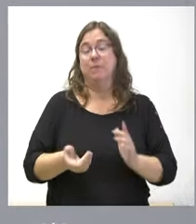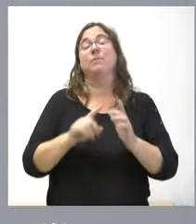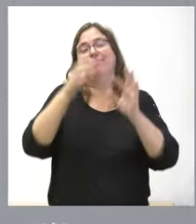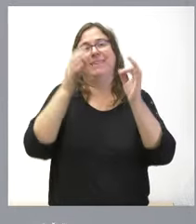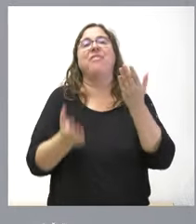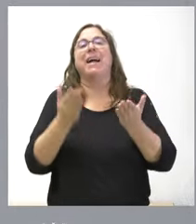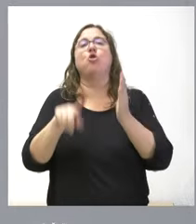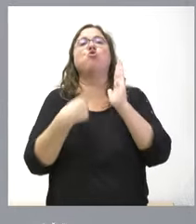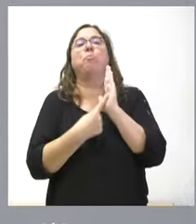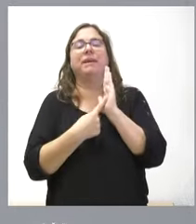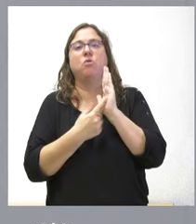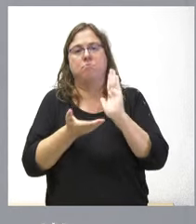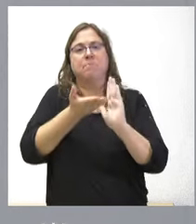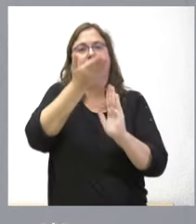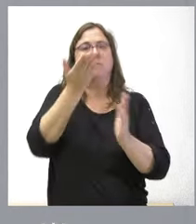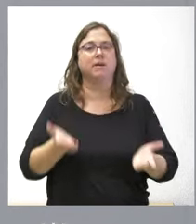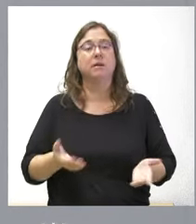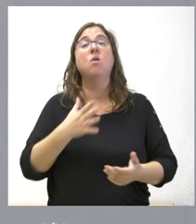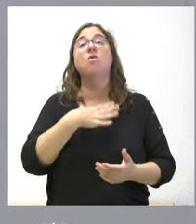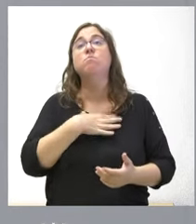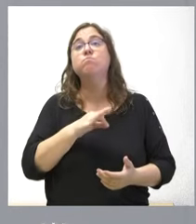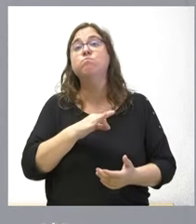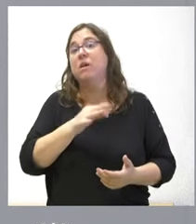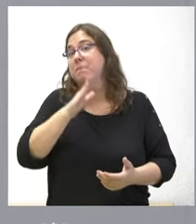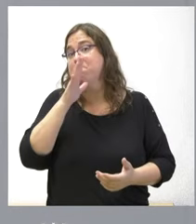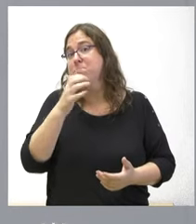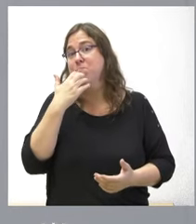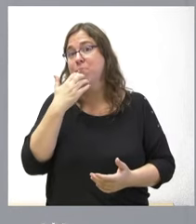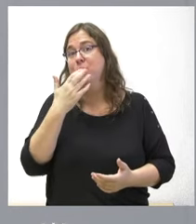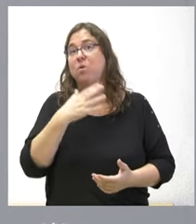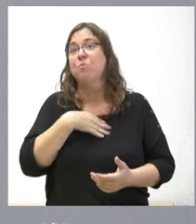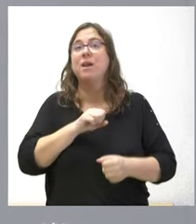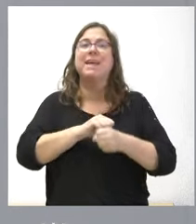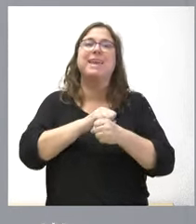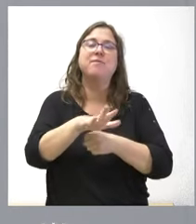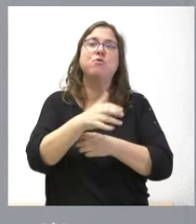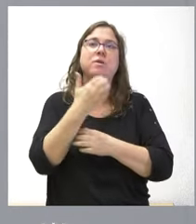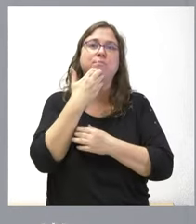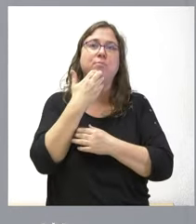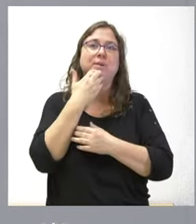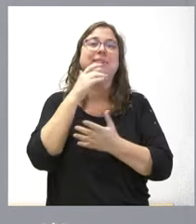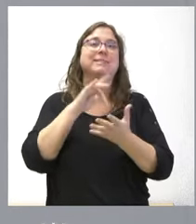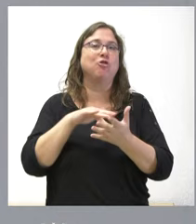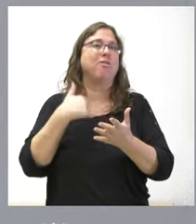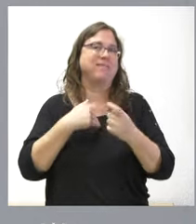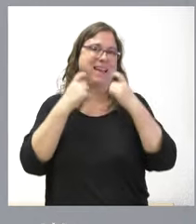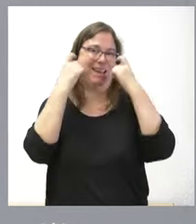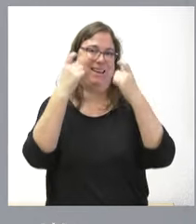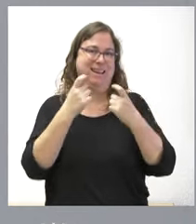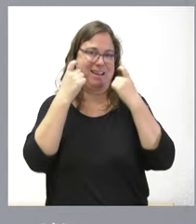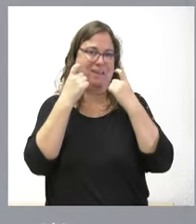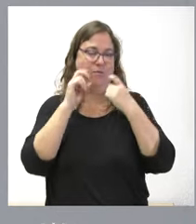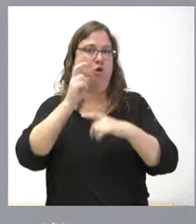más alta la cifra ¿a qué se puede deber? pues entre otras circunstancias lógicamente han influido también que hemos hecho un esfuerzo en algunas otras